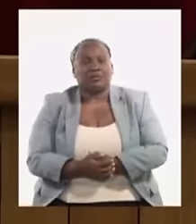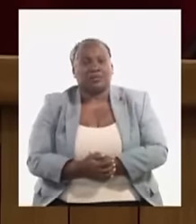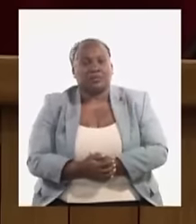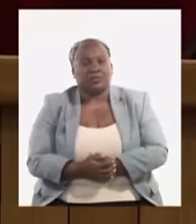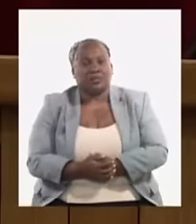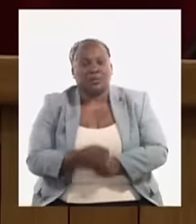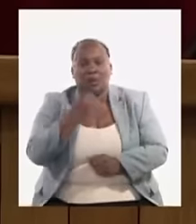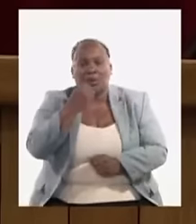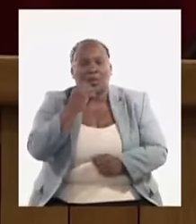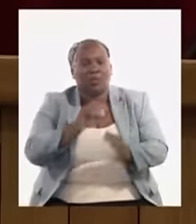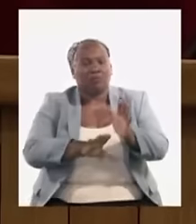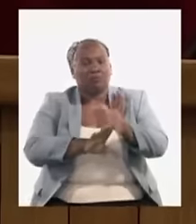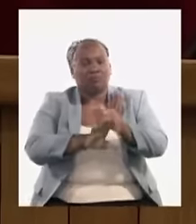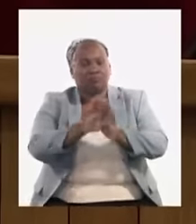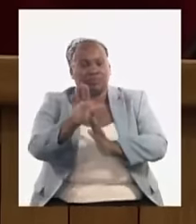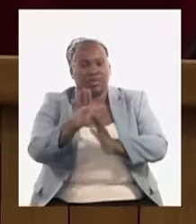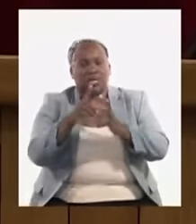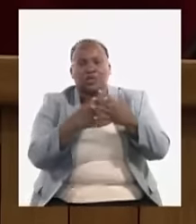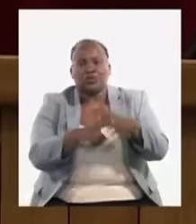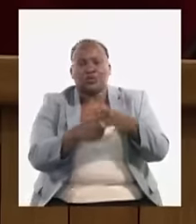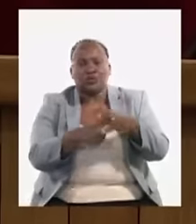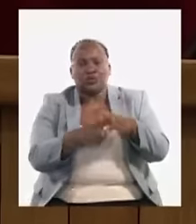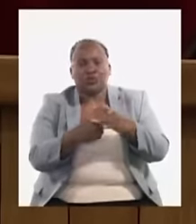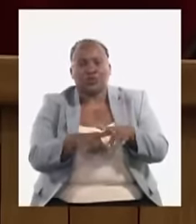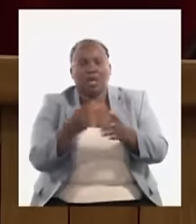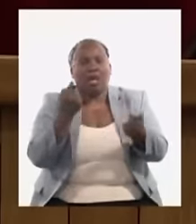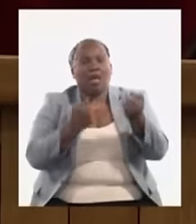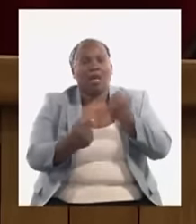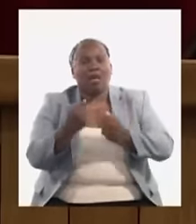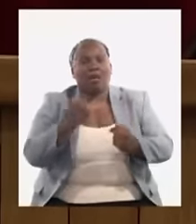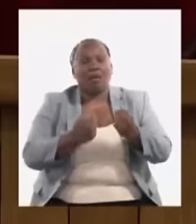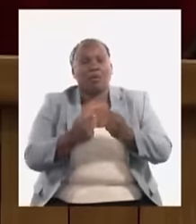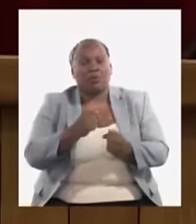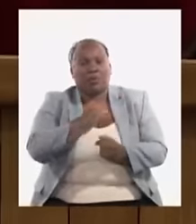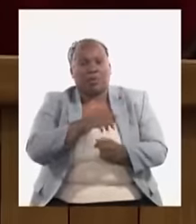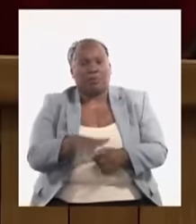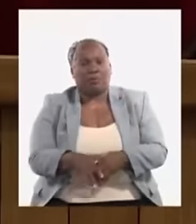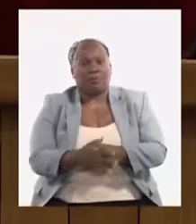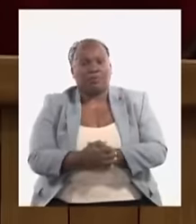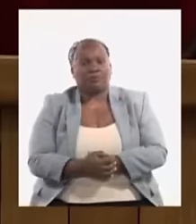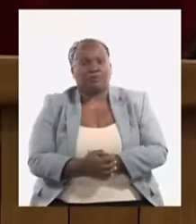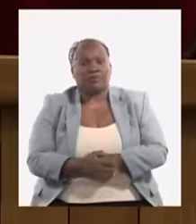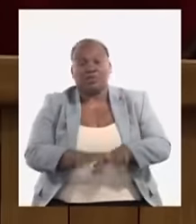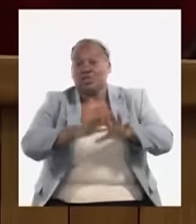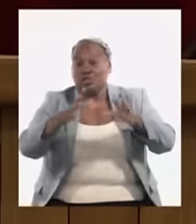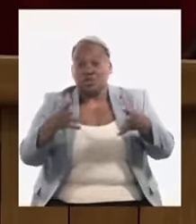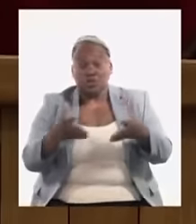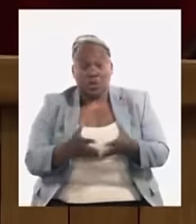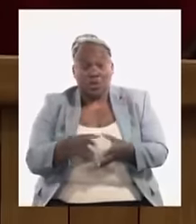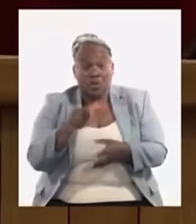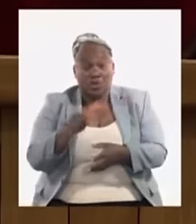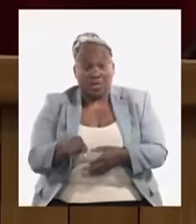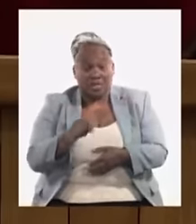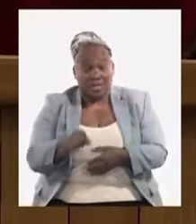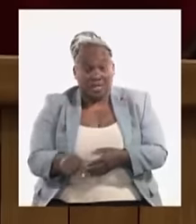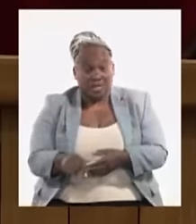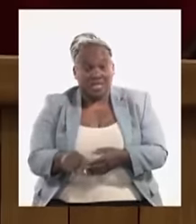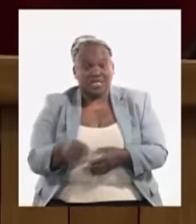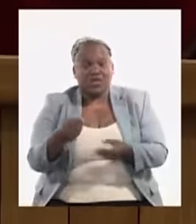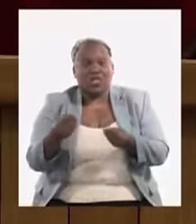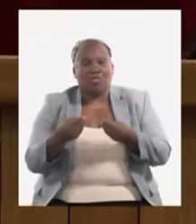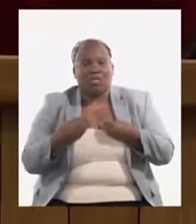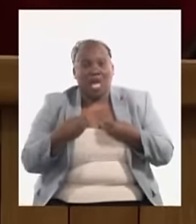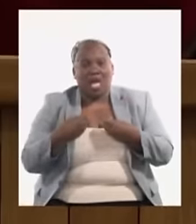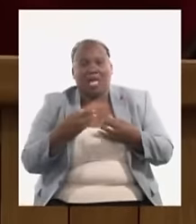en ese camino, por solo citar algunos de los ejemplos. Y todo esto trae que se generen distorsiones,